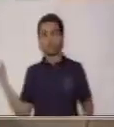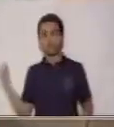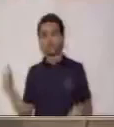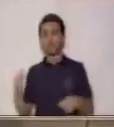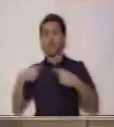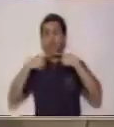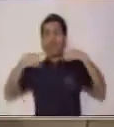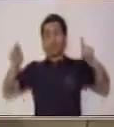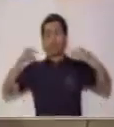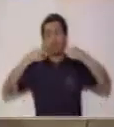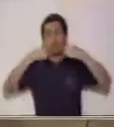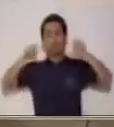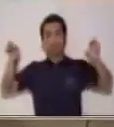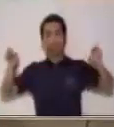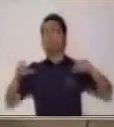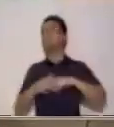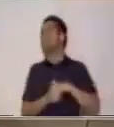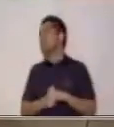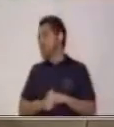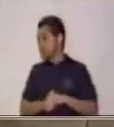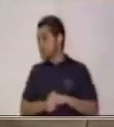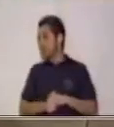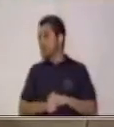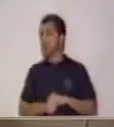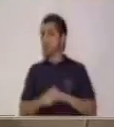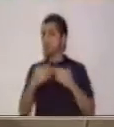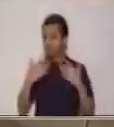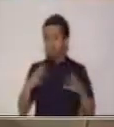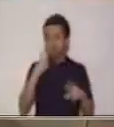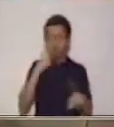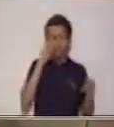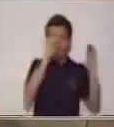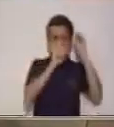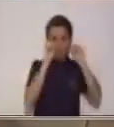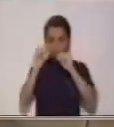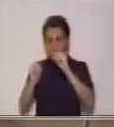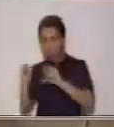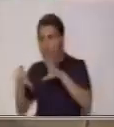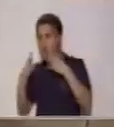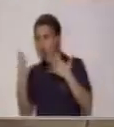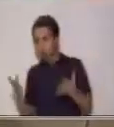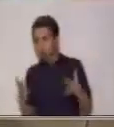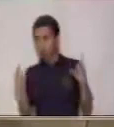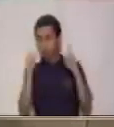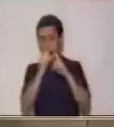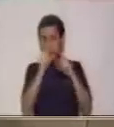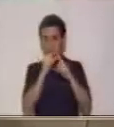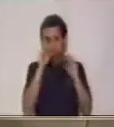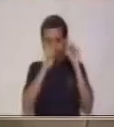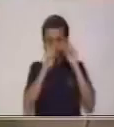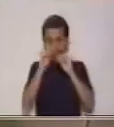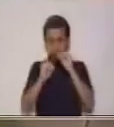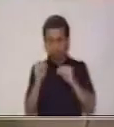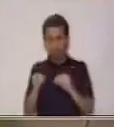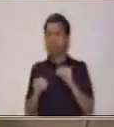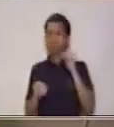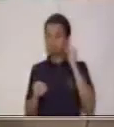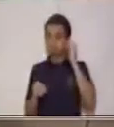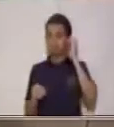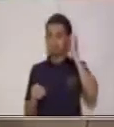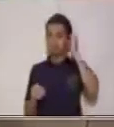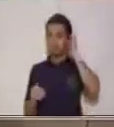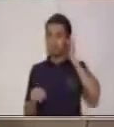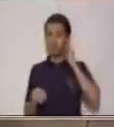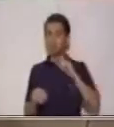publicitarios. Ya hemos visto cuál es la estructura de los textos persuasivos. Y en el caso de los